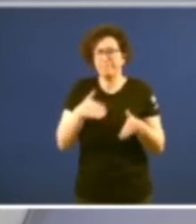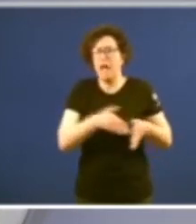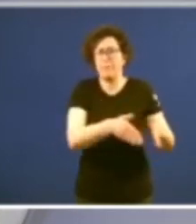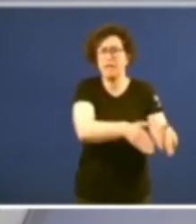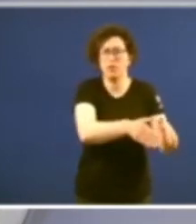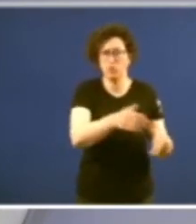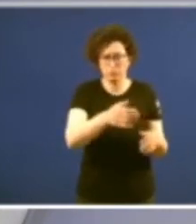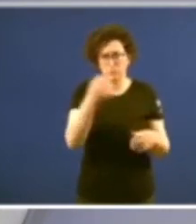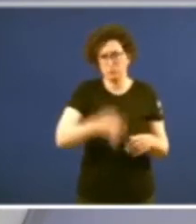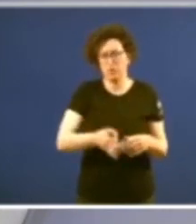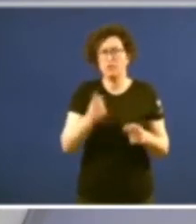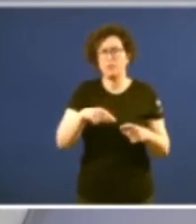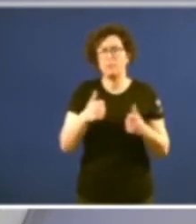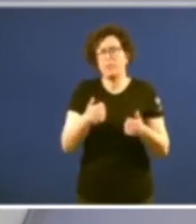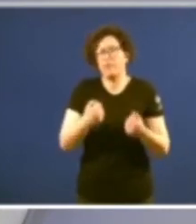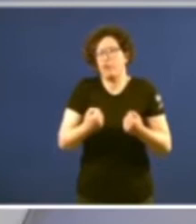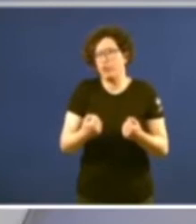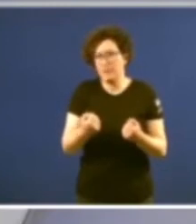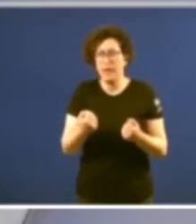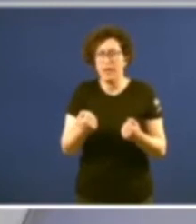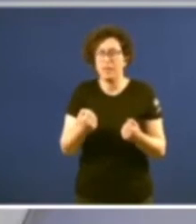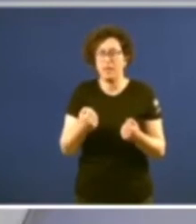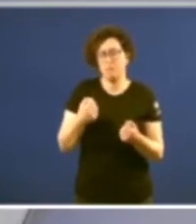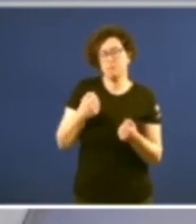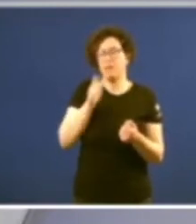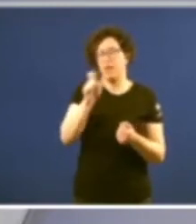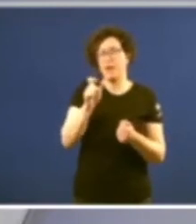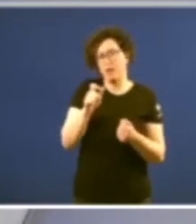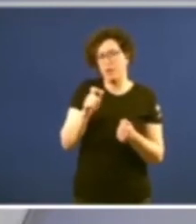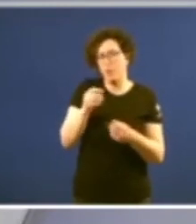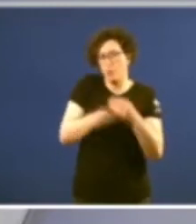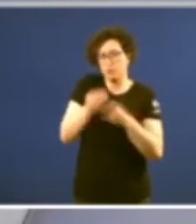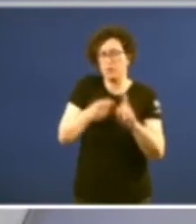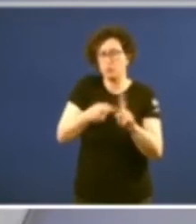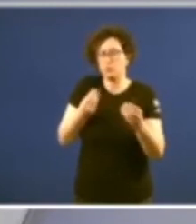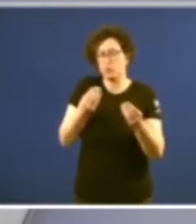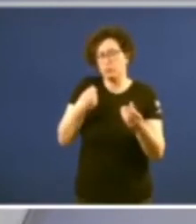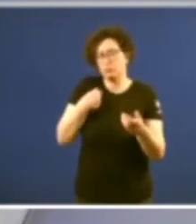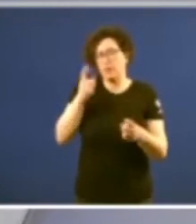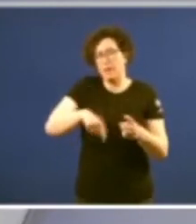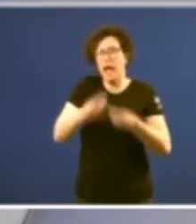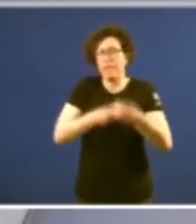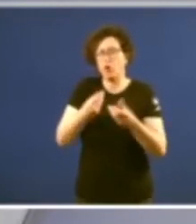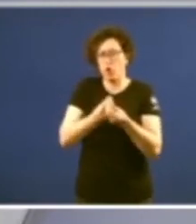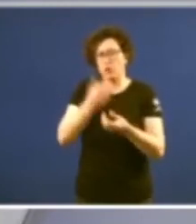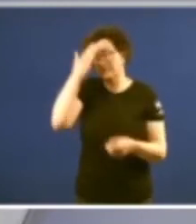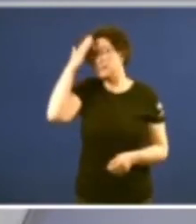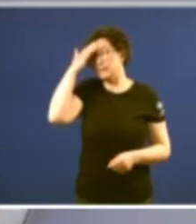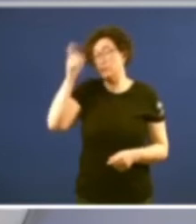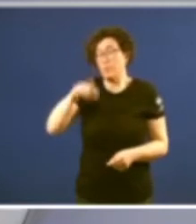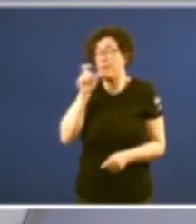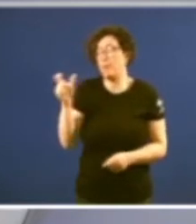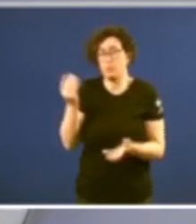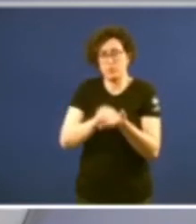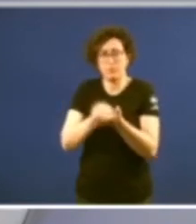un termo oxe tan de moda sobre todo polo celta e atuaron con sentidiño outra das palabras que escoitamos